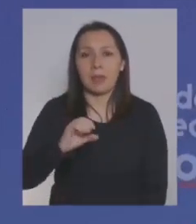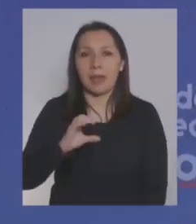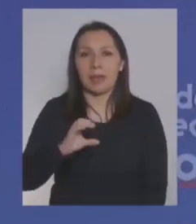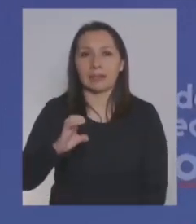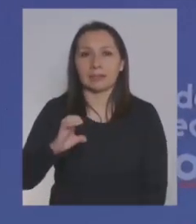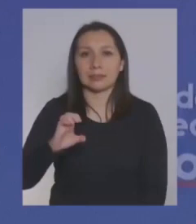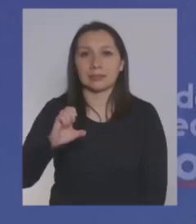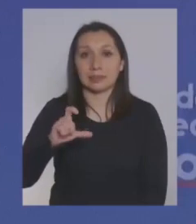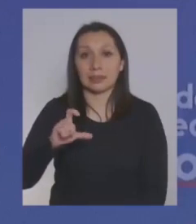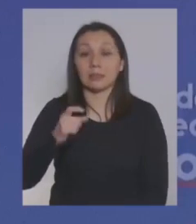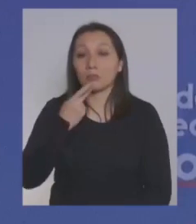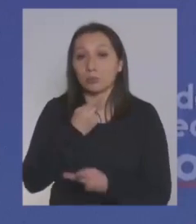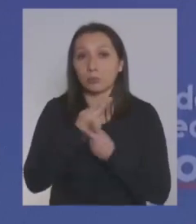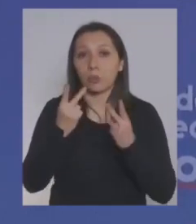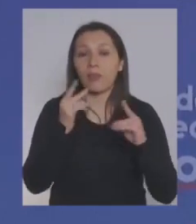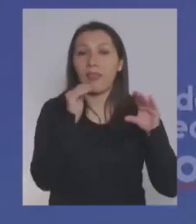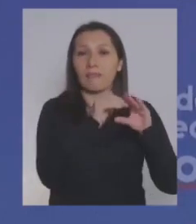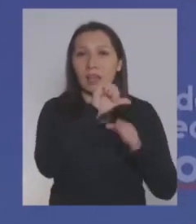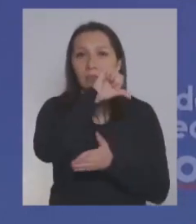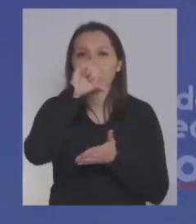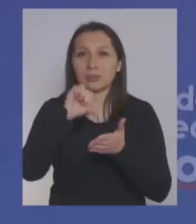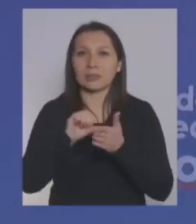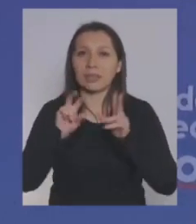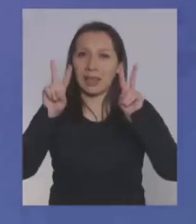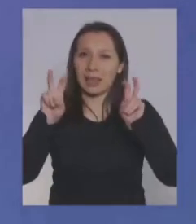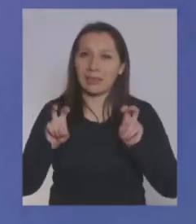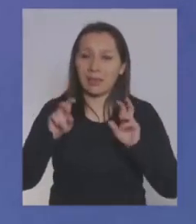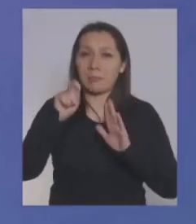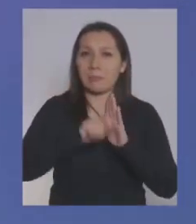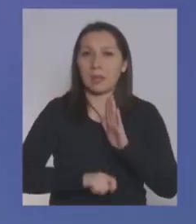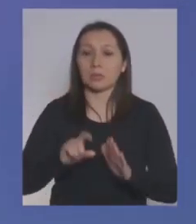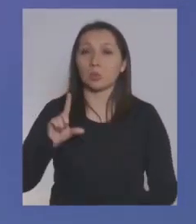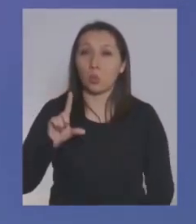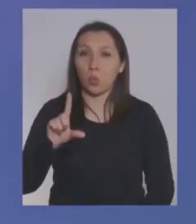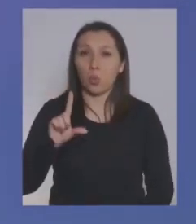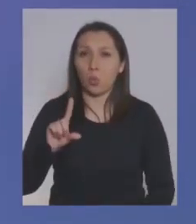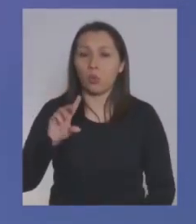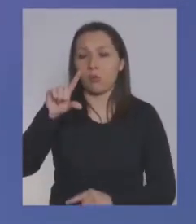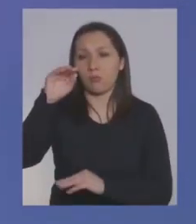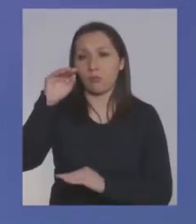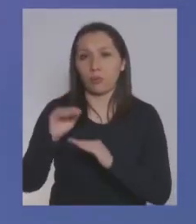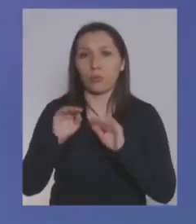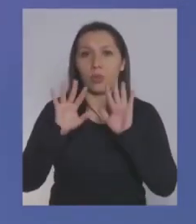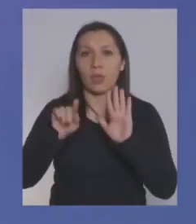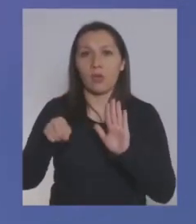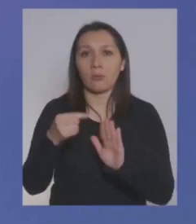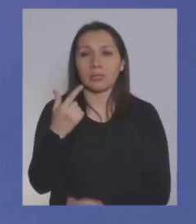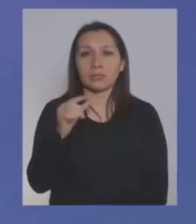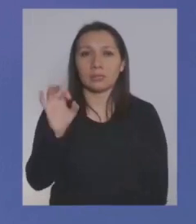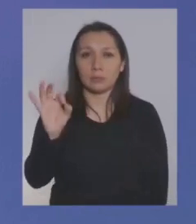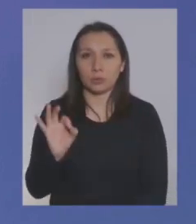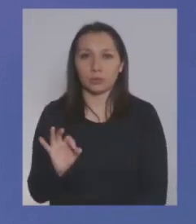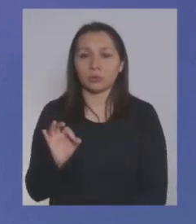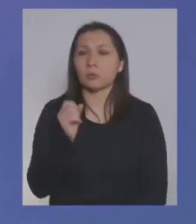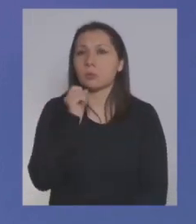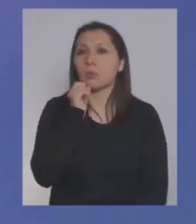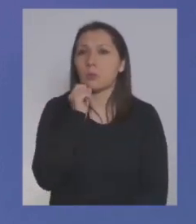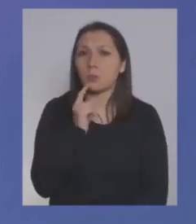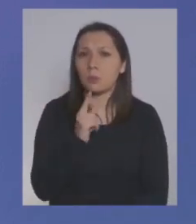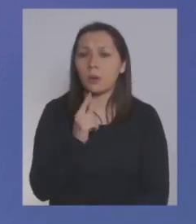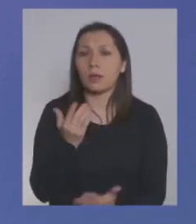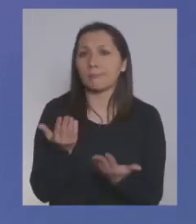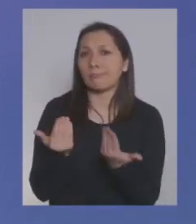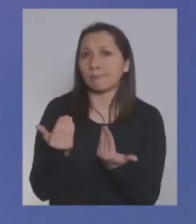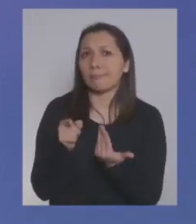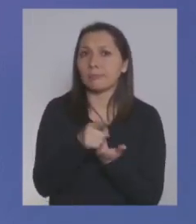conocer esta mañana por parte del Banco Central correspondiente al mes de julio, una contracción del 10,7%. ¿Cuáles eran las